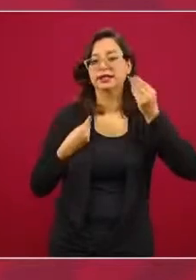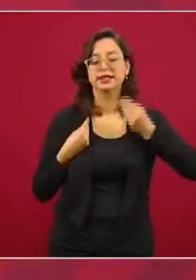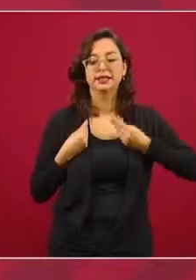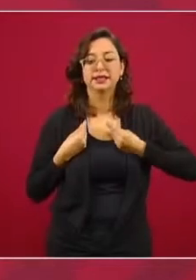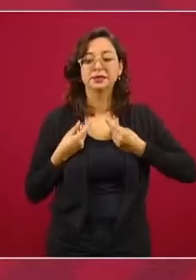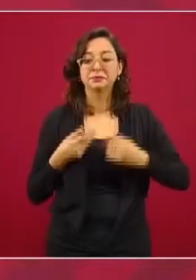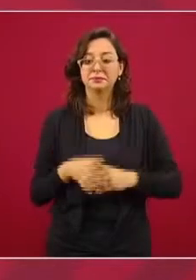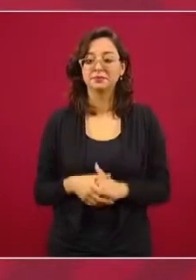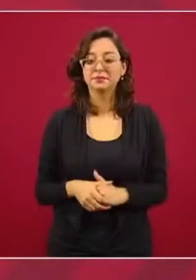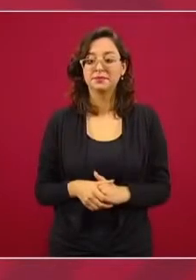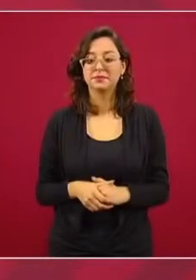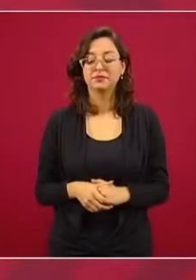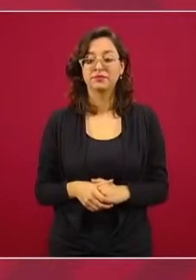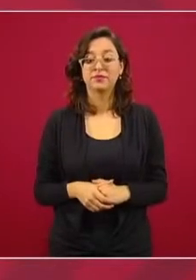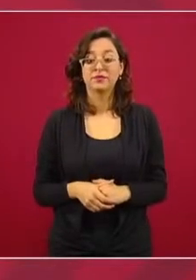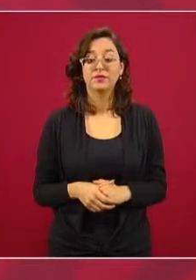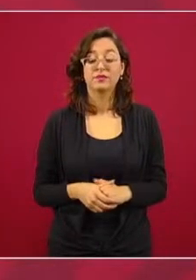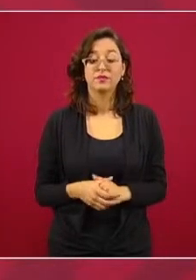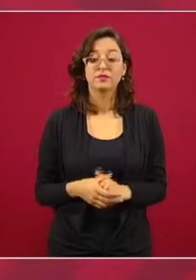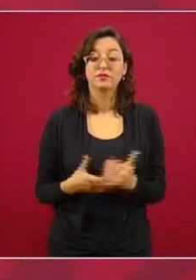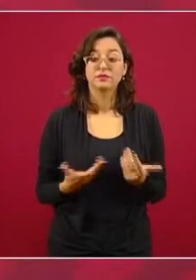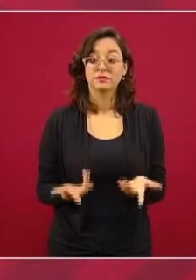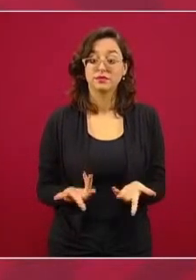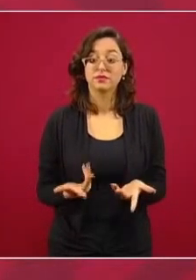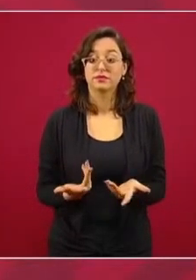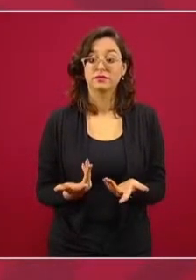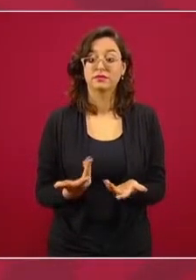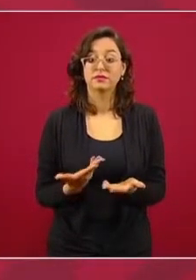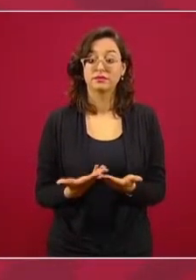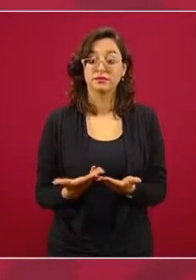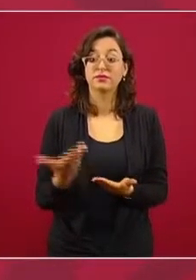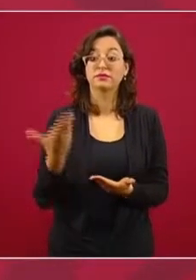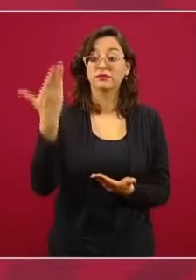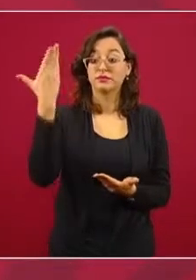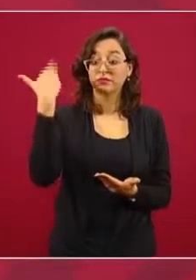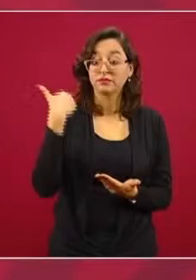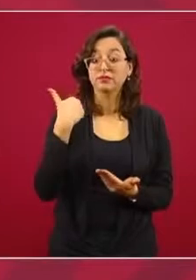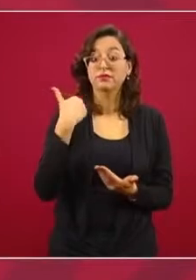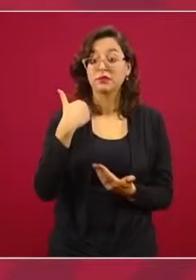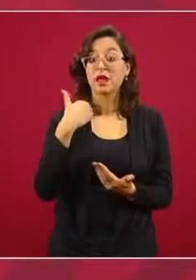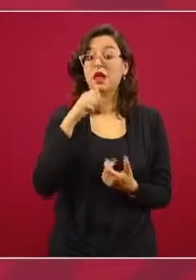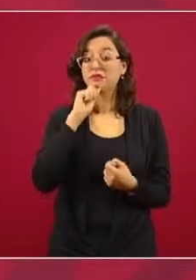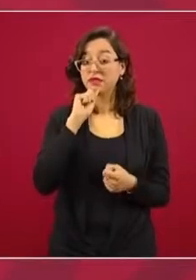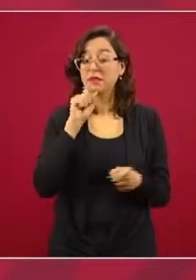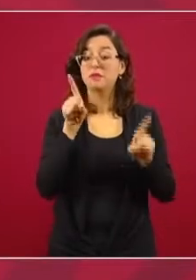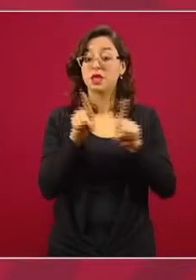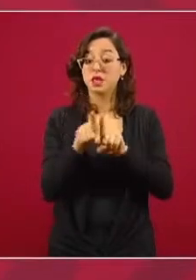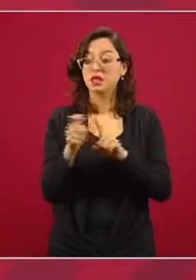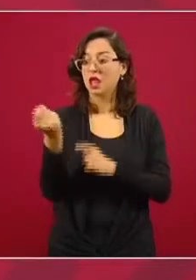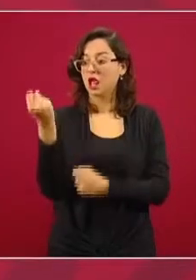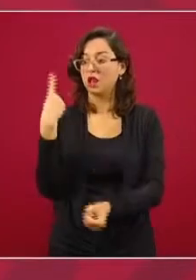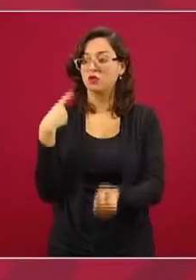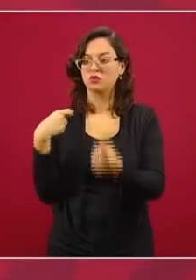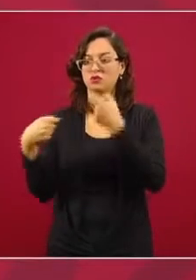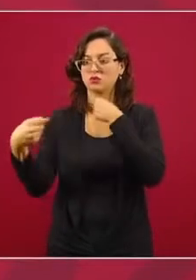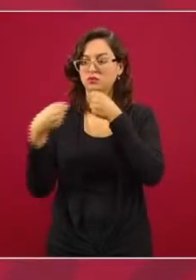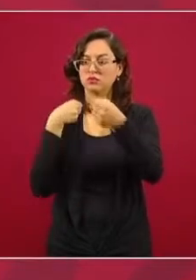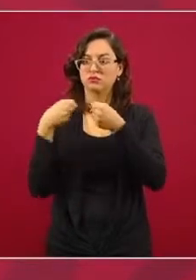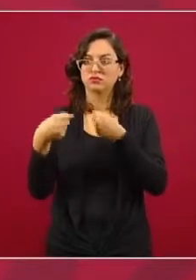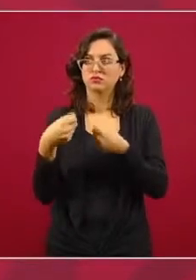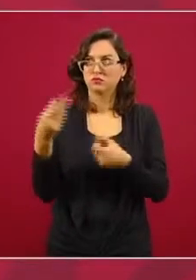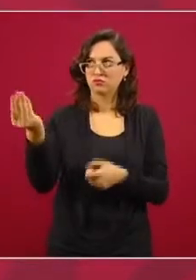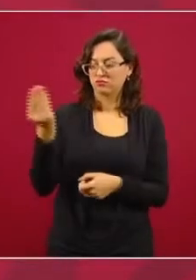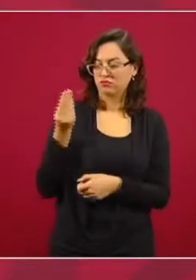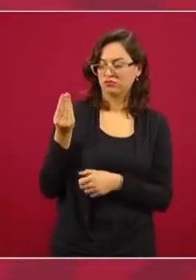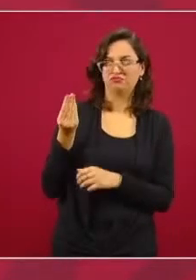Aclaro que en aquel entonces también habían excepciones de quienes no recibían el sobre,